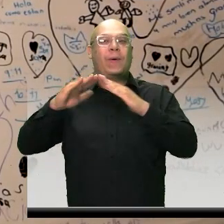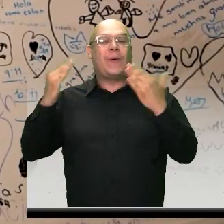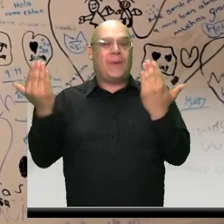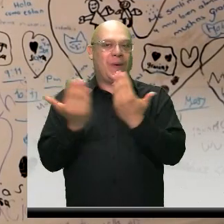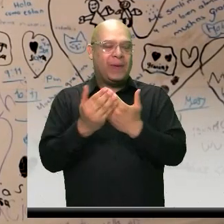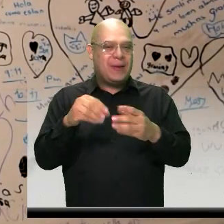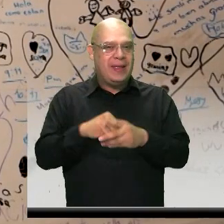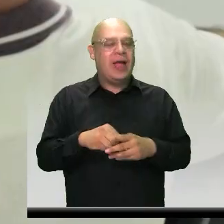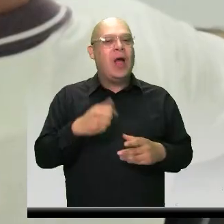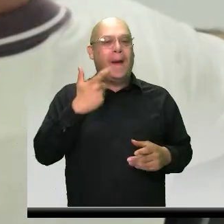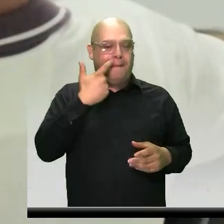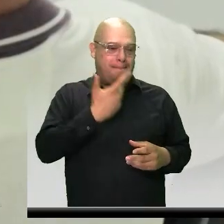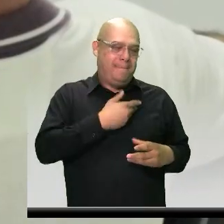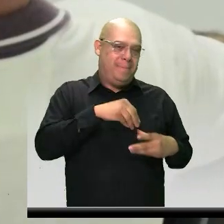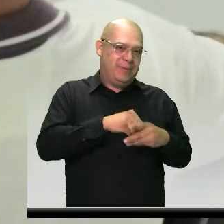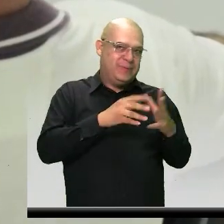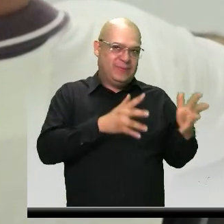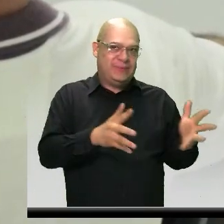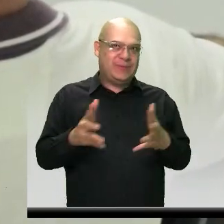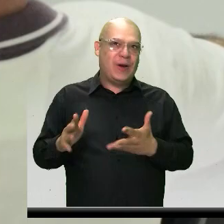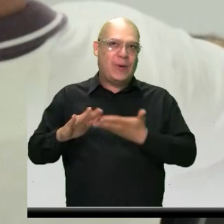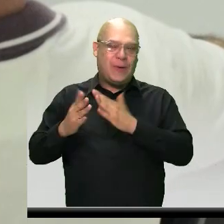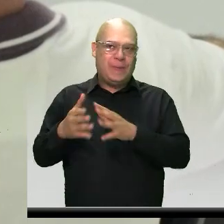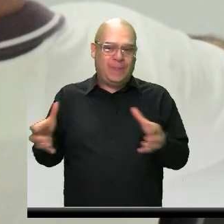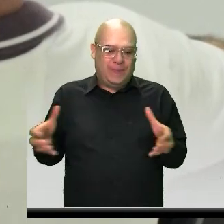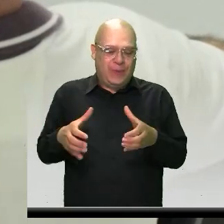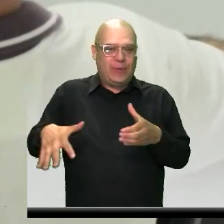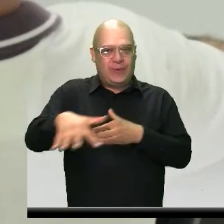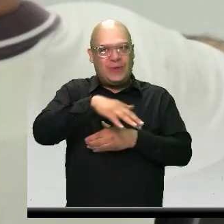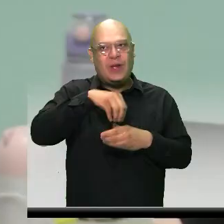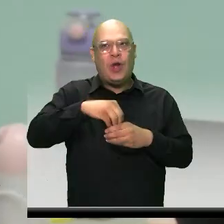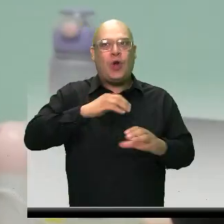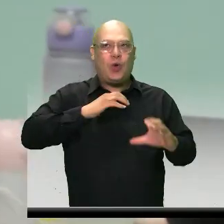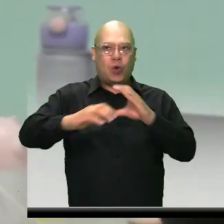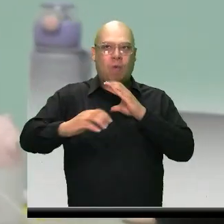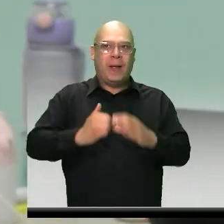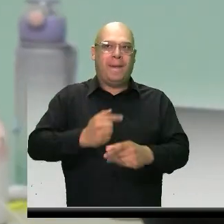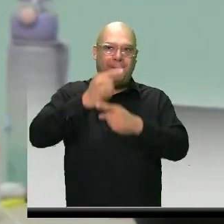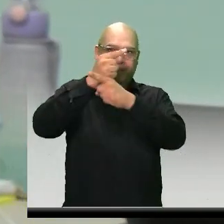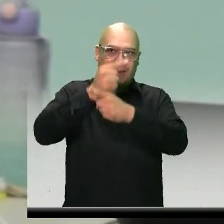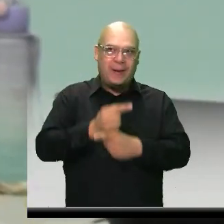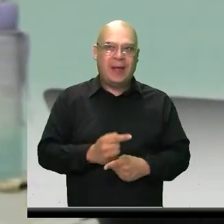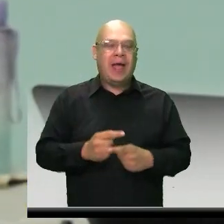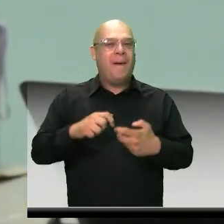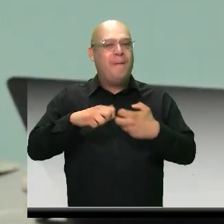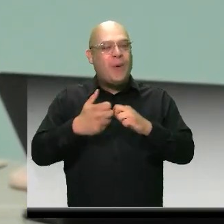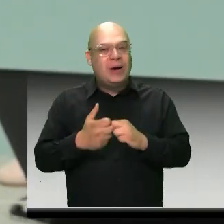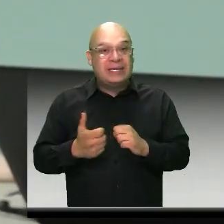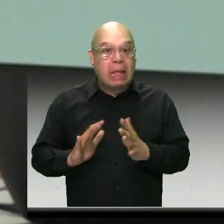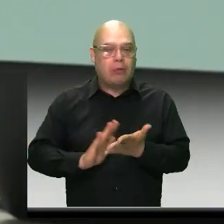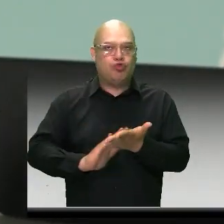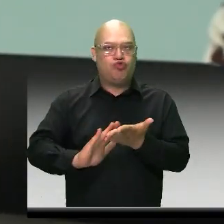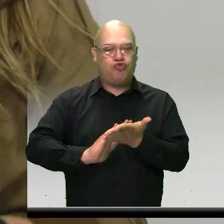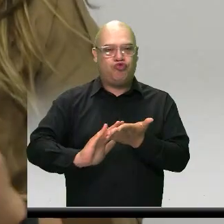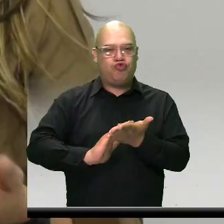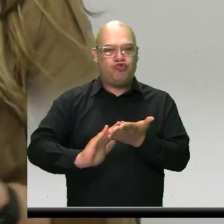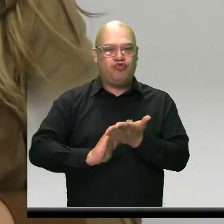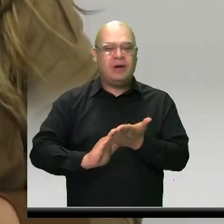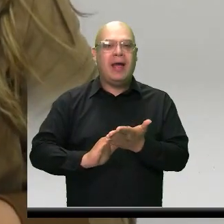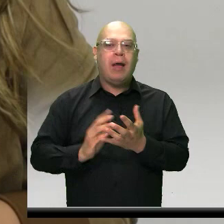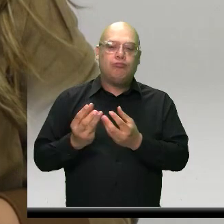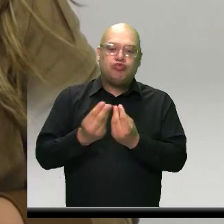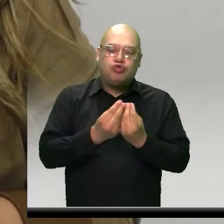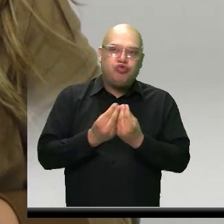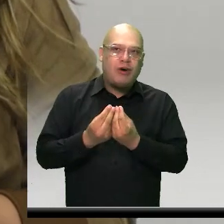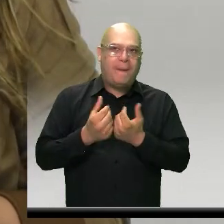padres y con la contra de protección comunal, en materia de comunicación asertiva, resolución pacífica de conflictos y sana convivencia. Y nos